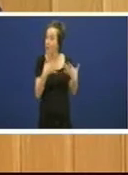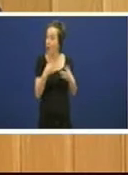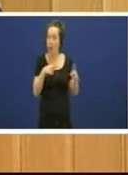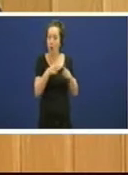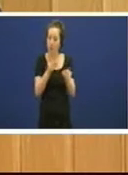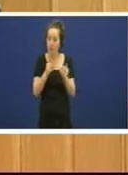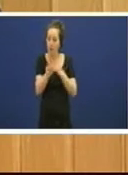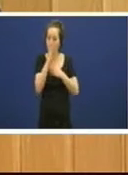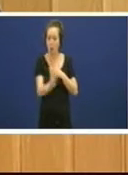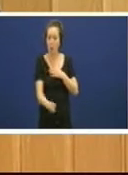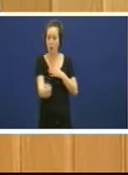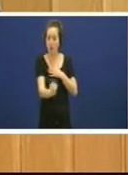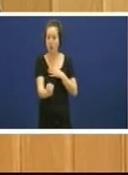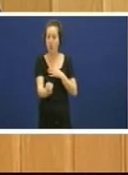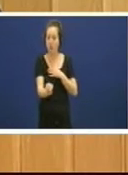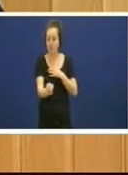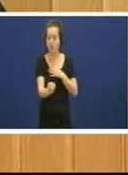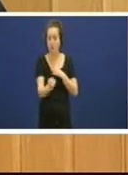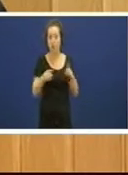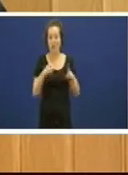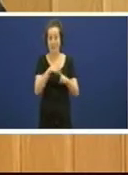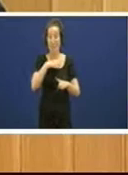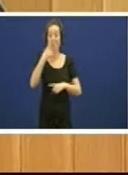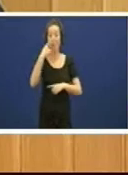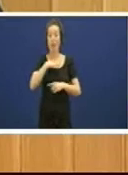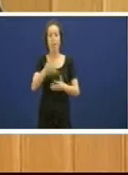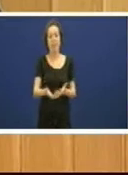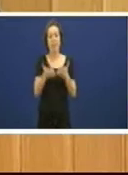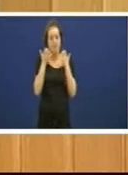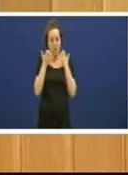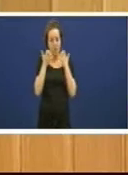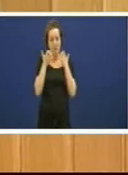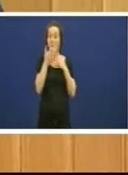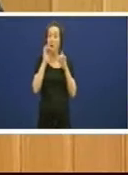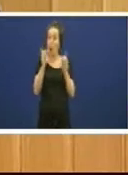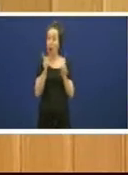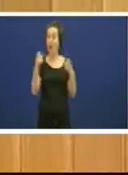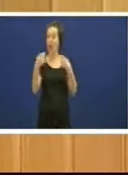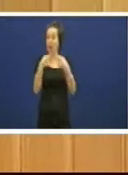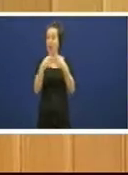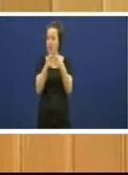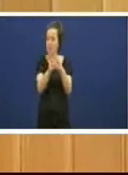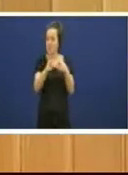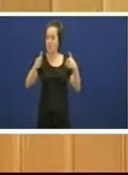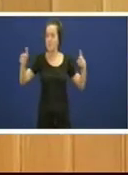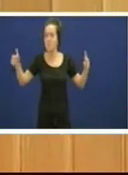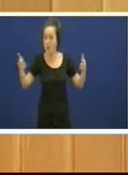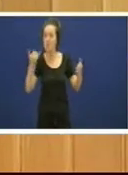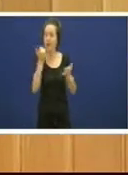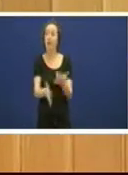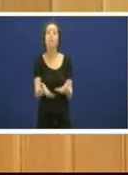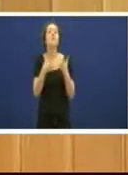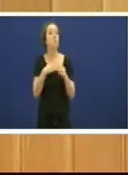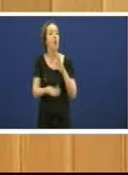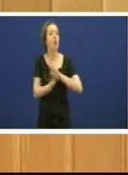ese prazo ao banco para que xenere beneficios e se conseguimos tamén incrementar a participación accionarial que con eses beneficios se poda manter a obra